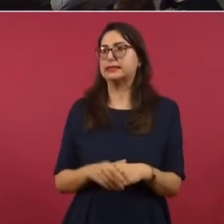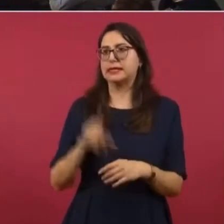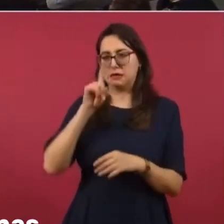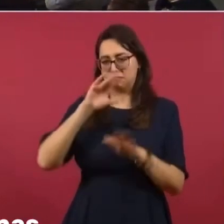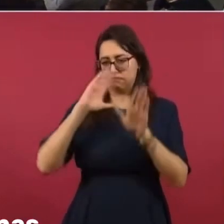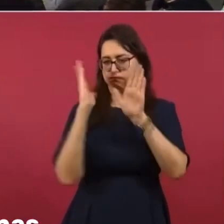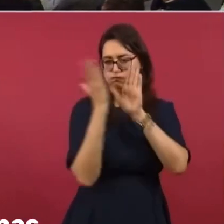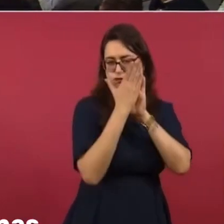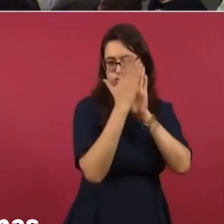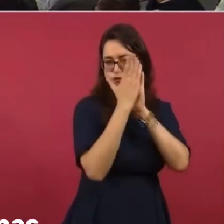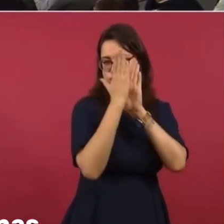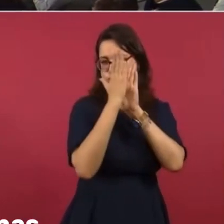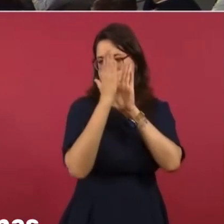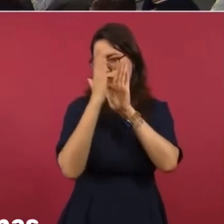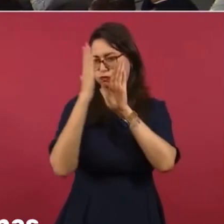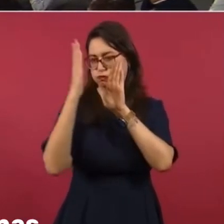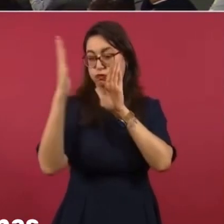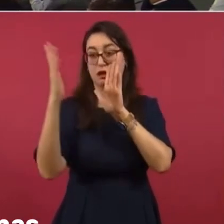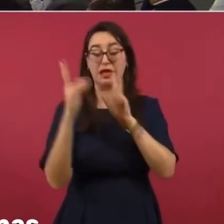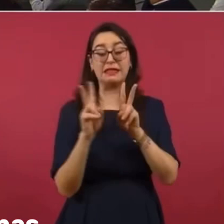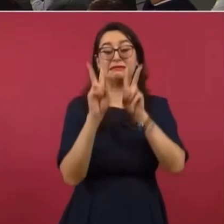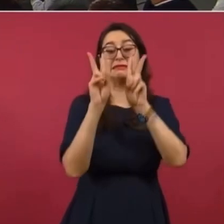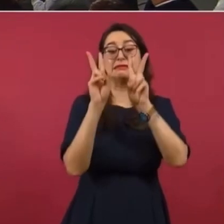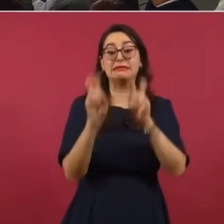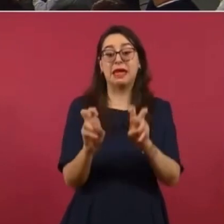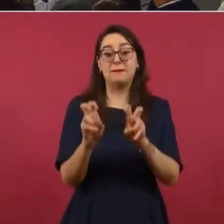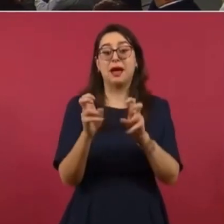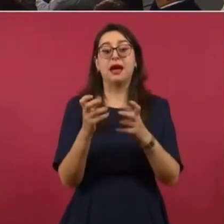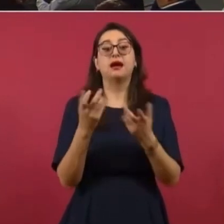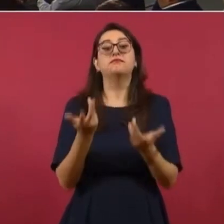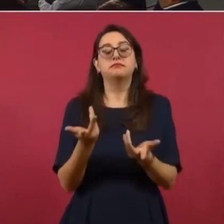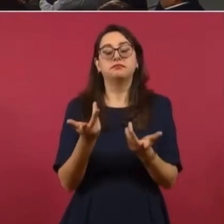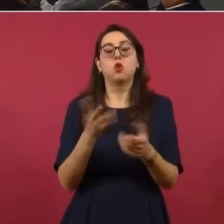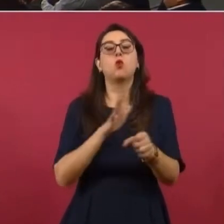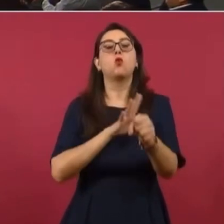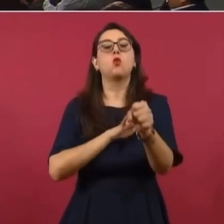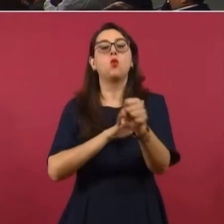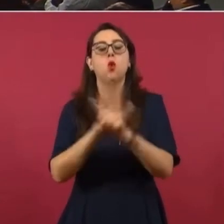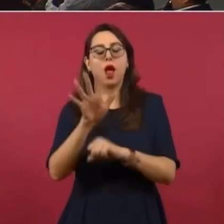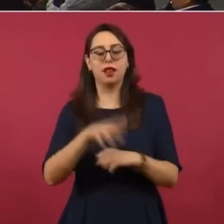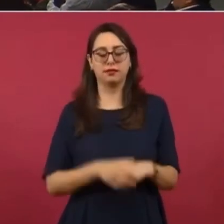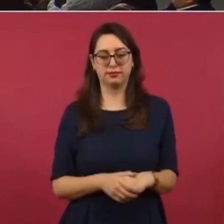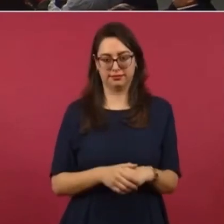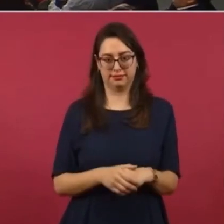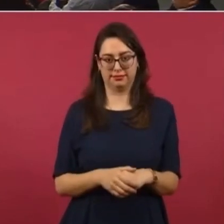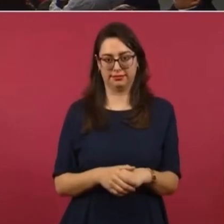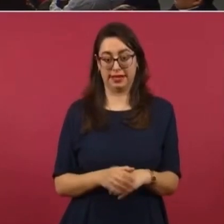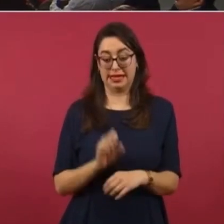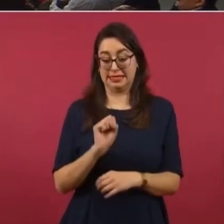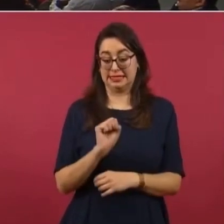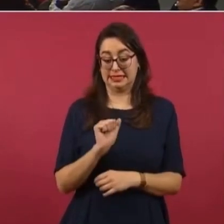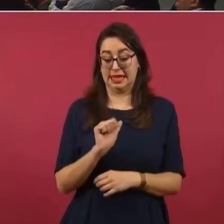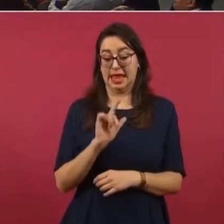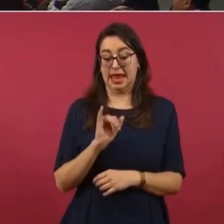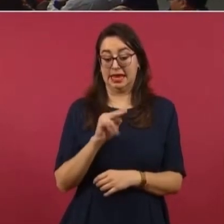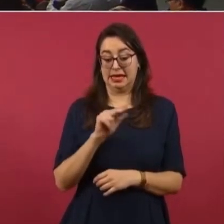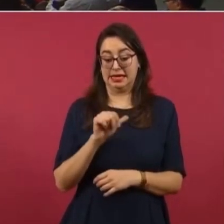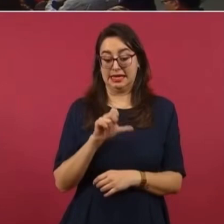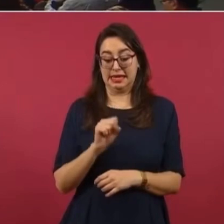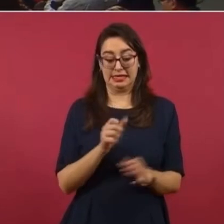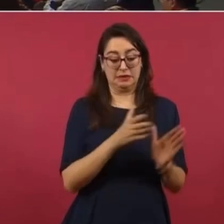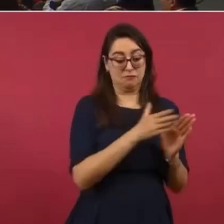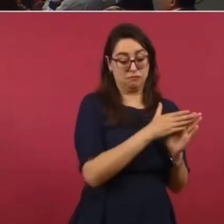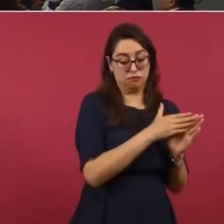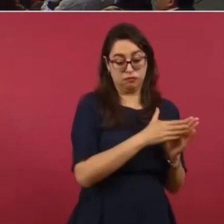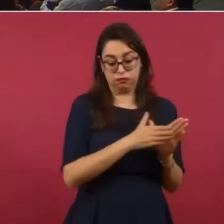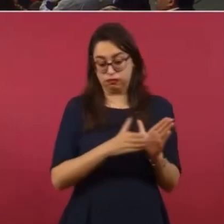todas las privatizaciones en la época de Salinas. Ellos le llamaban